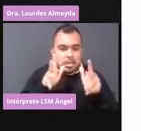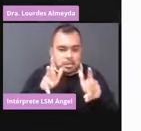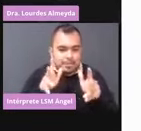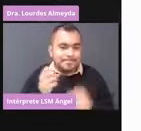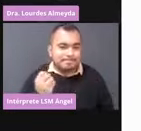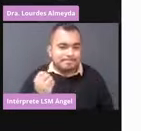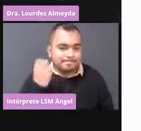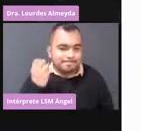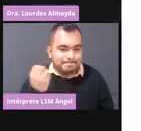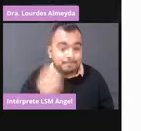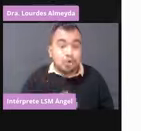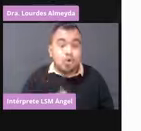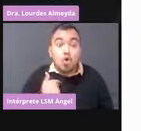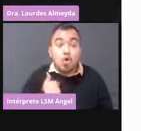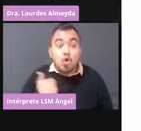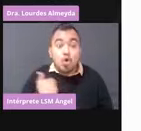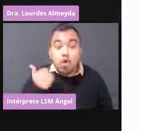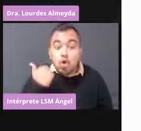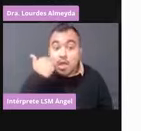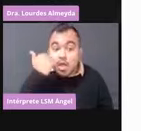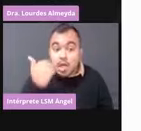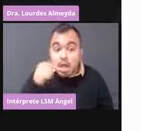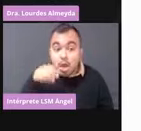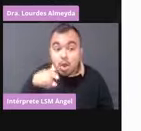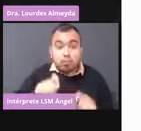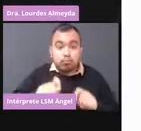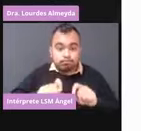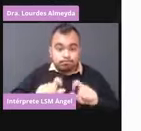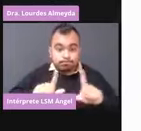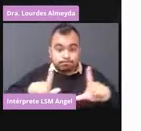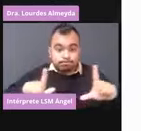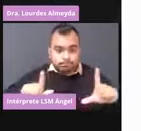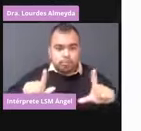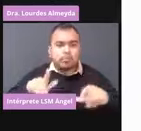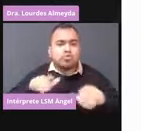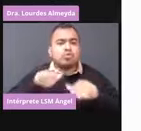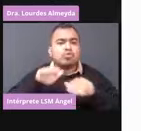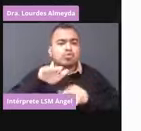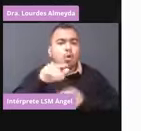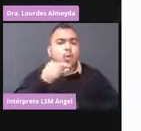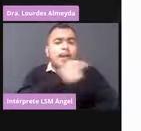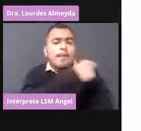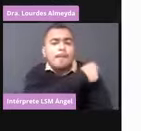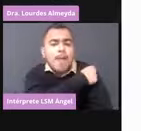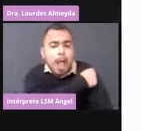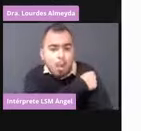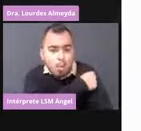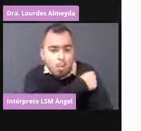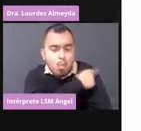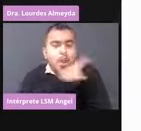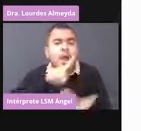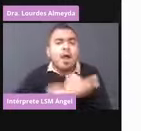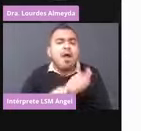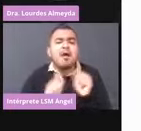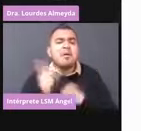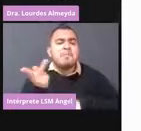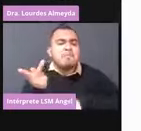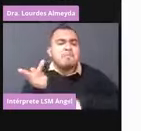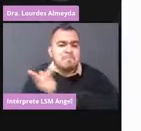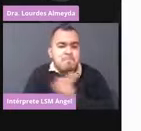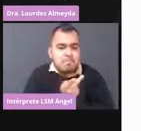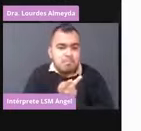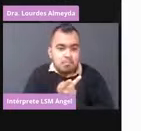Yo quise traerle, antes de comentarle de las vacunas, la situación que tenemos al día